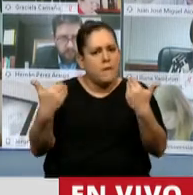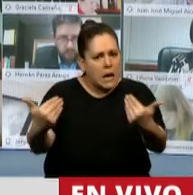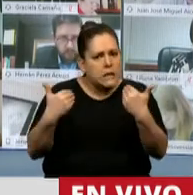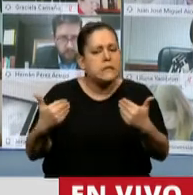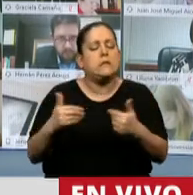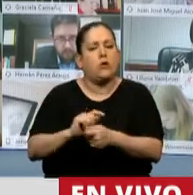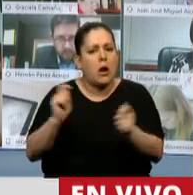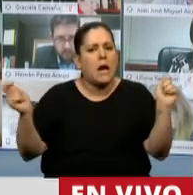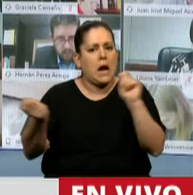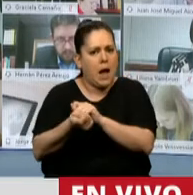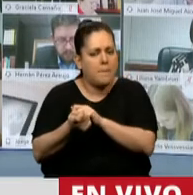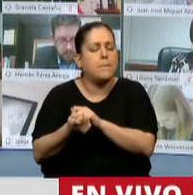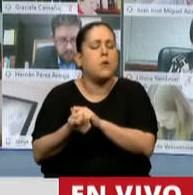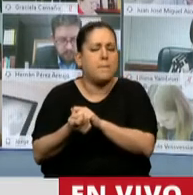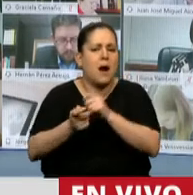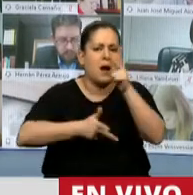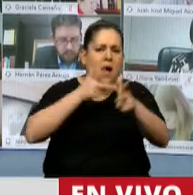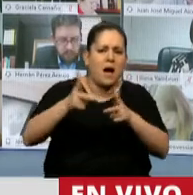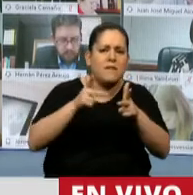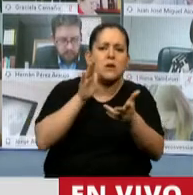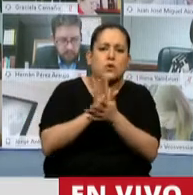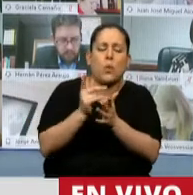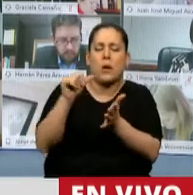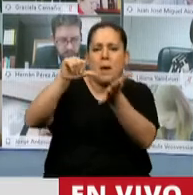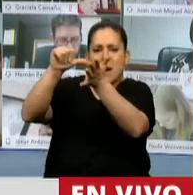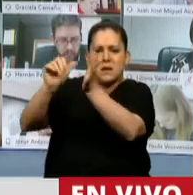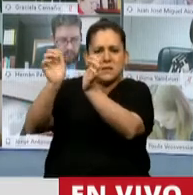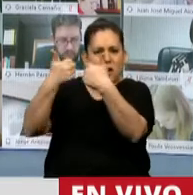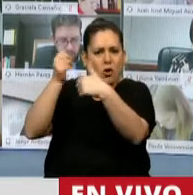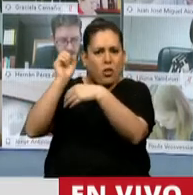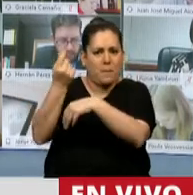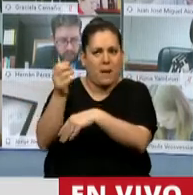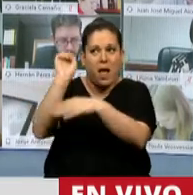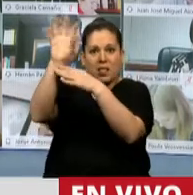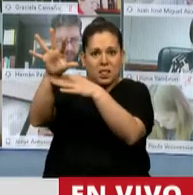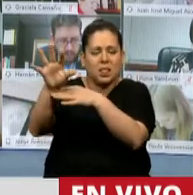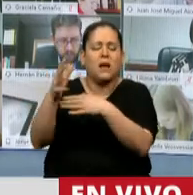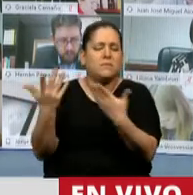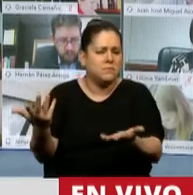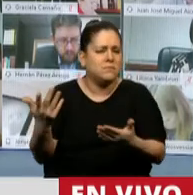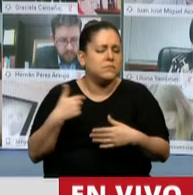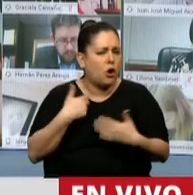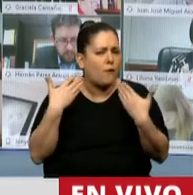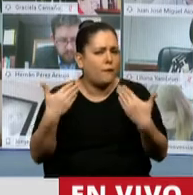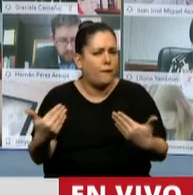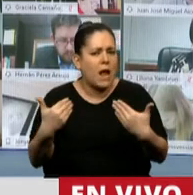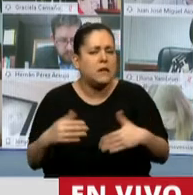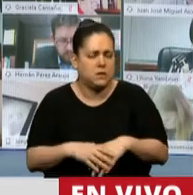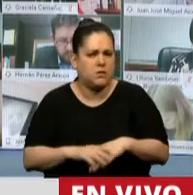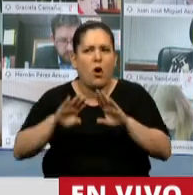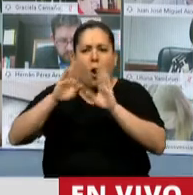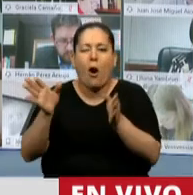cambio entre hablar de paraísos fiscales y hablar de guarida fiscal. ¿Y por qué lo celebro tan especialmente?